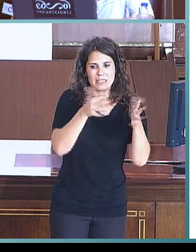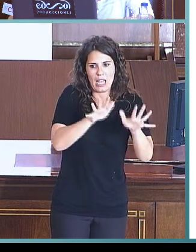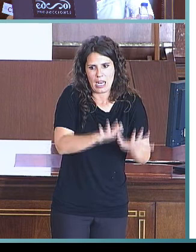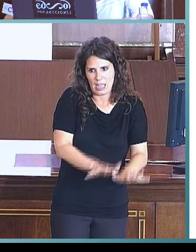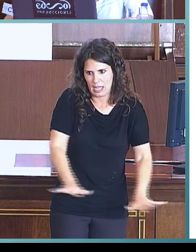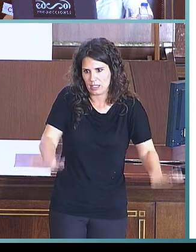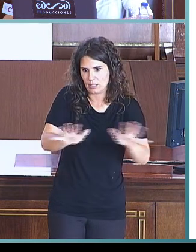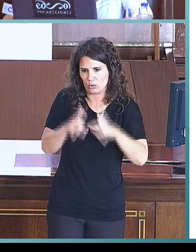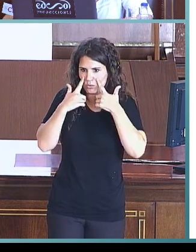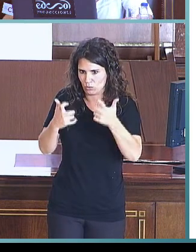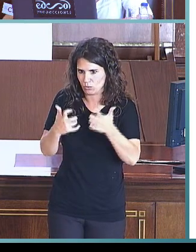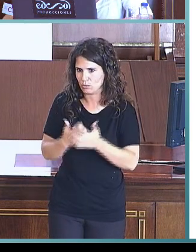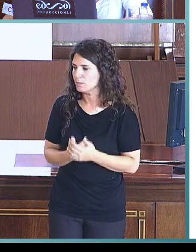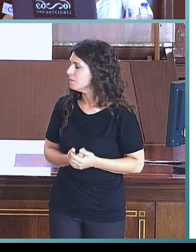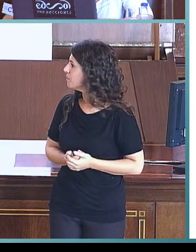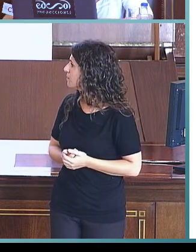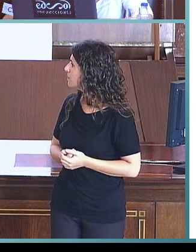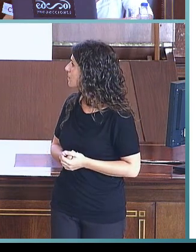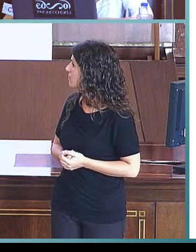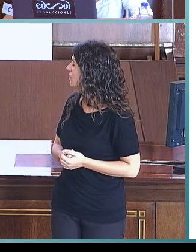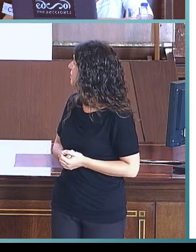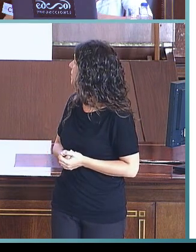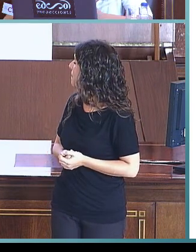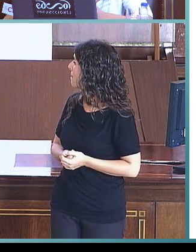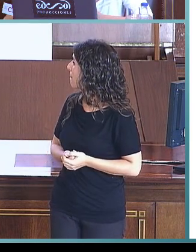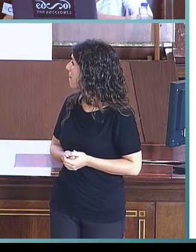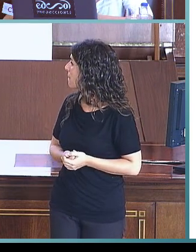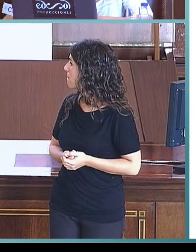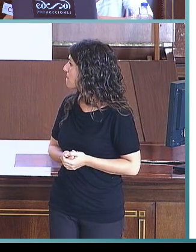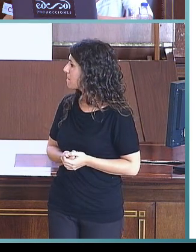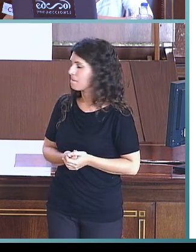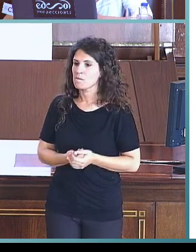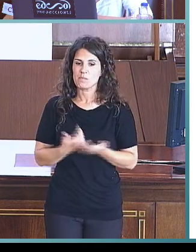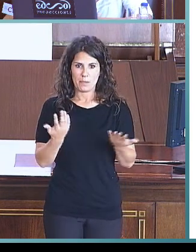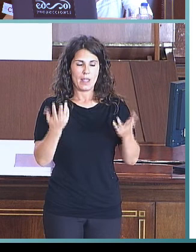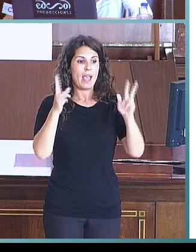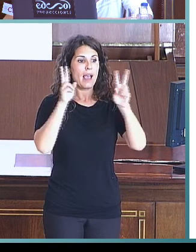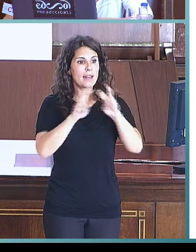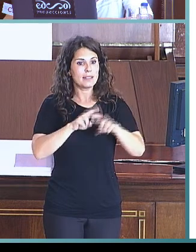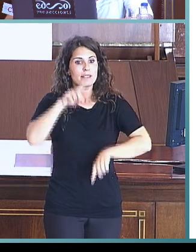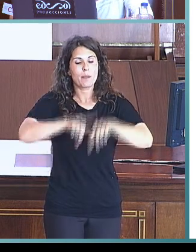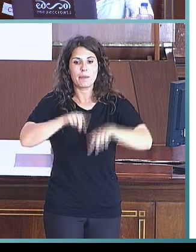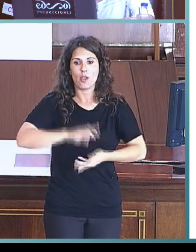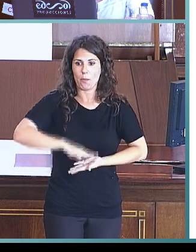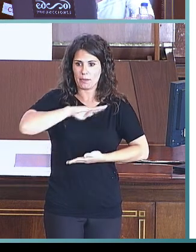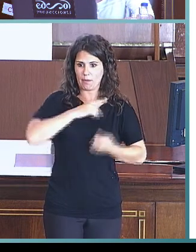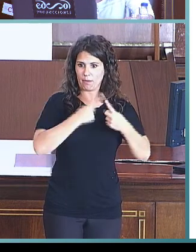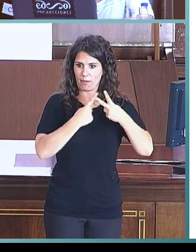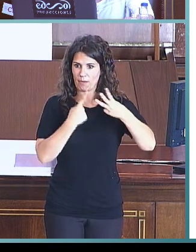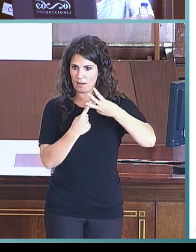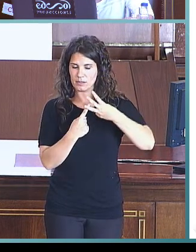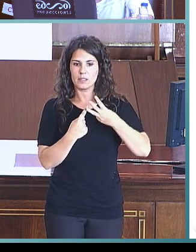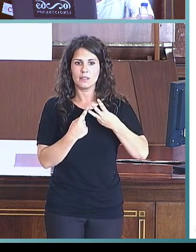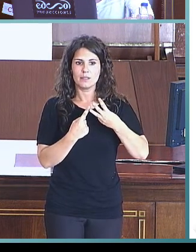Si nos fijamos ahora en las competencias, en el análisis que hemos realizado por competencias, volvemos a